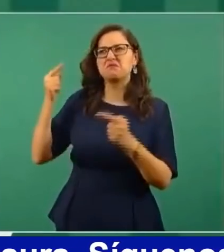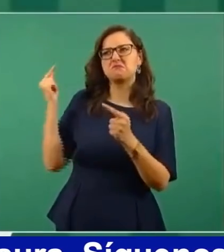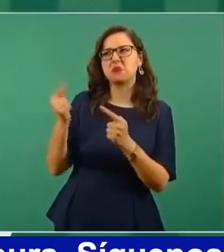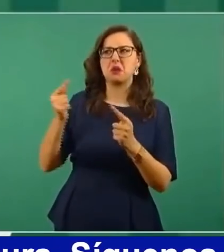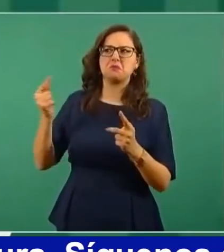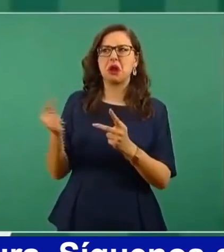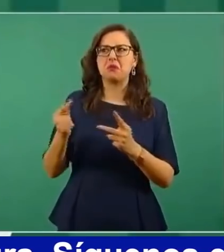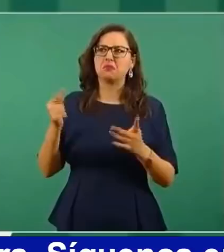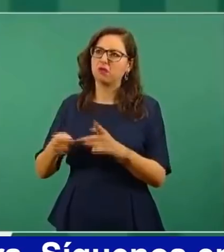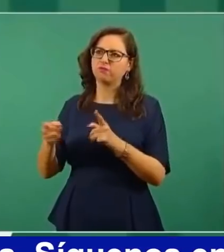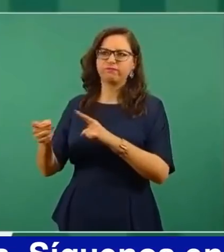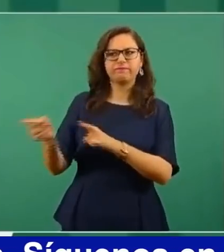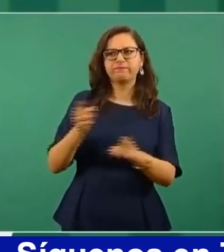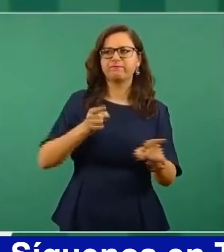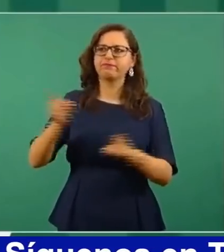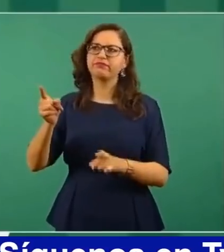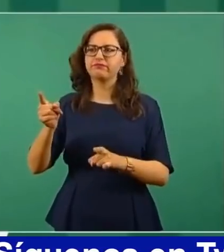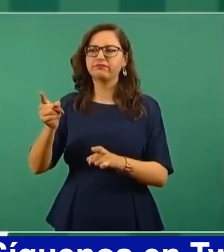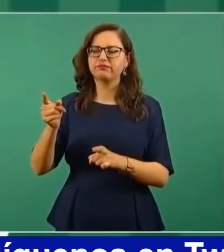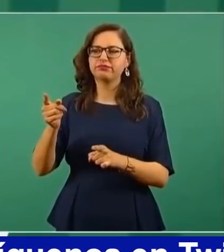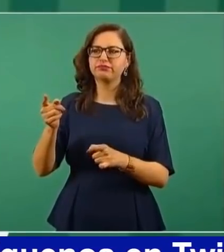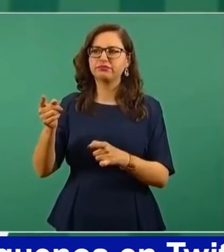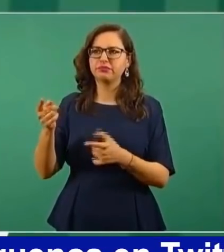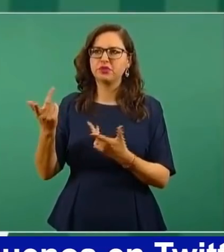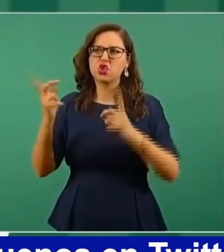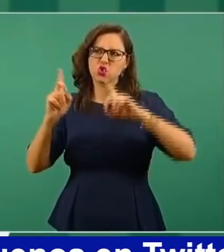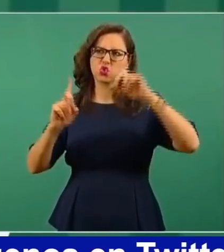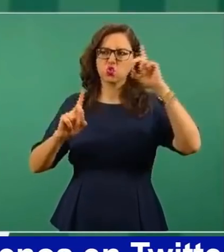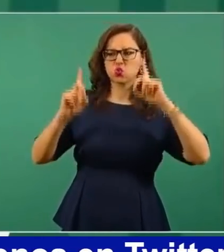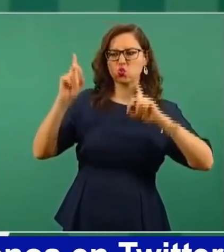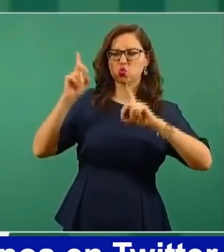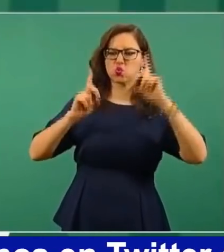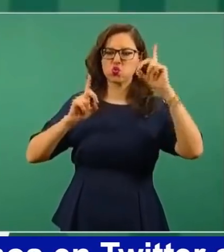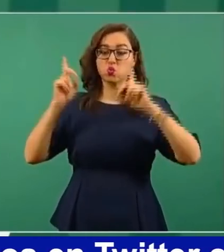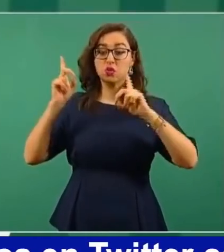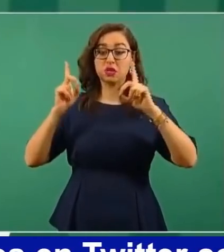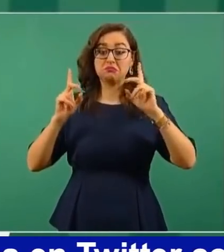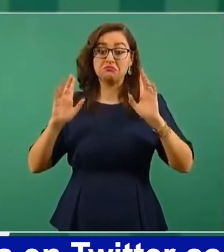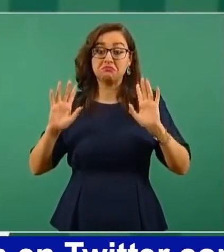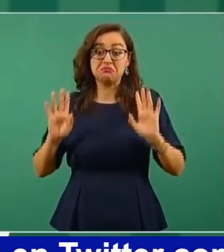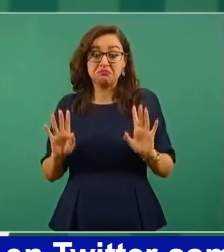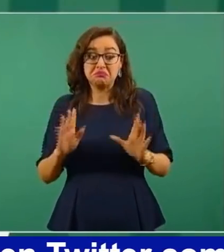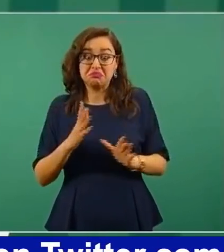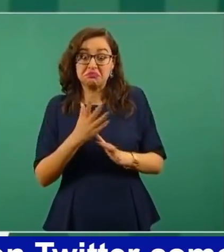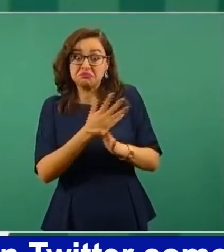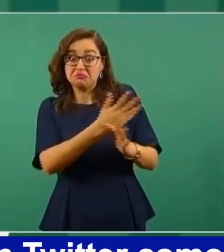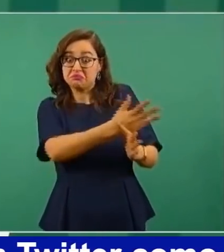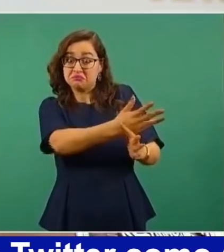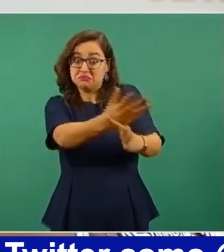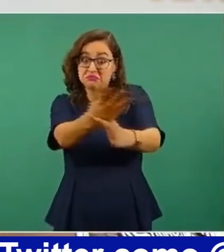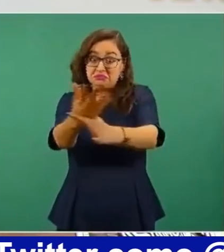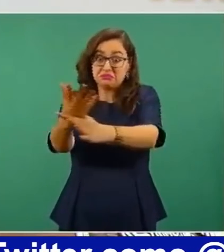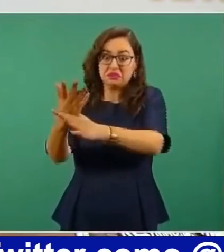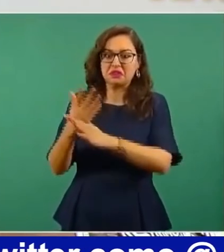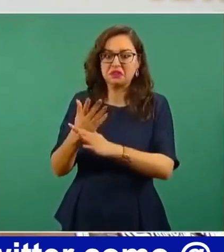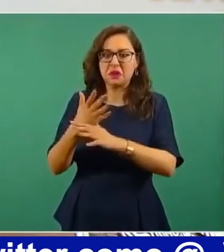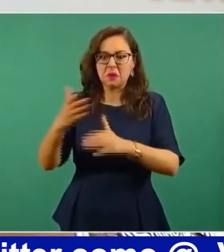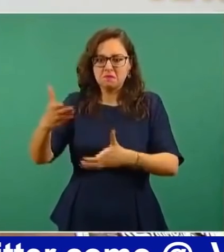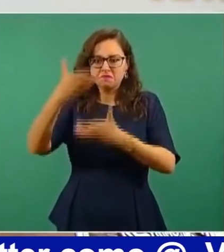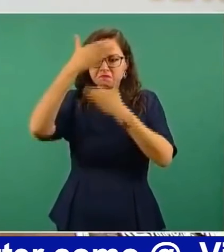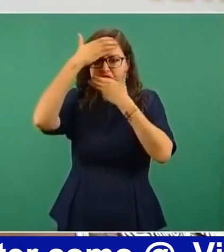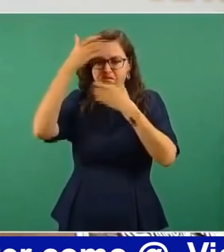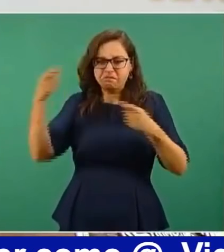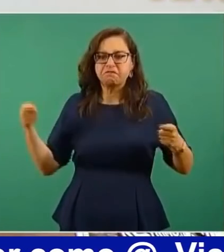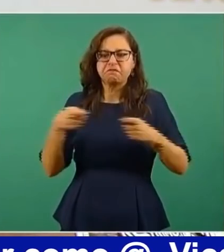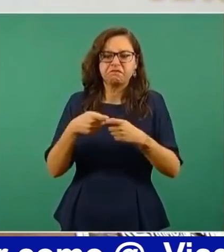y supuestamente exalta al terrorismo y a la cárcel.